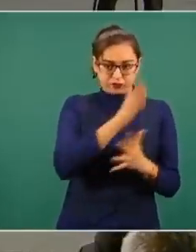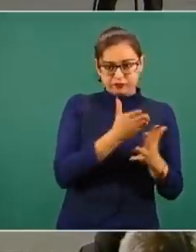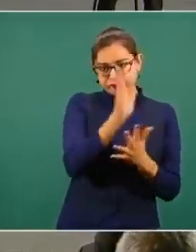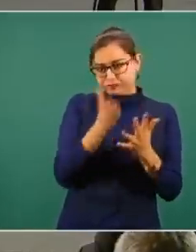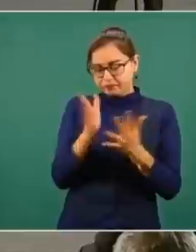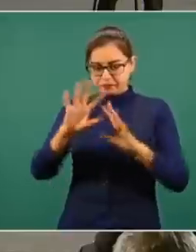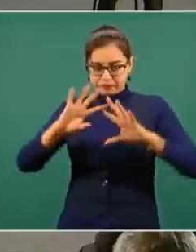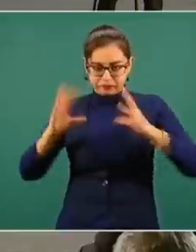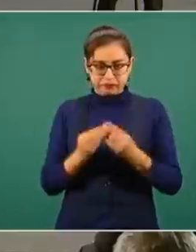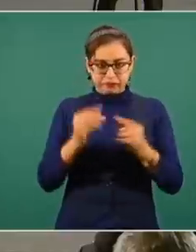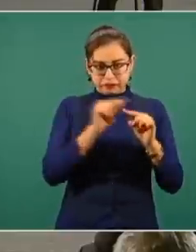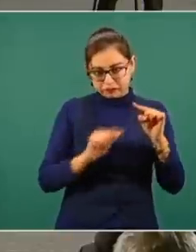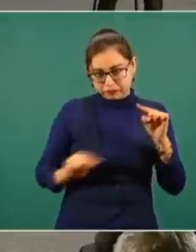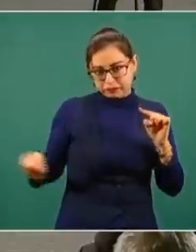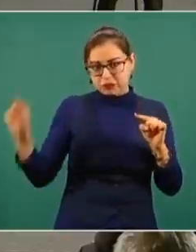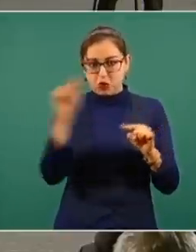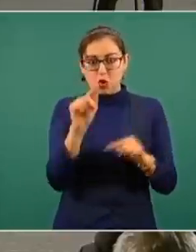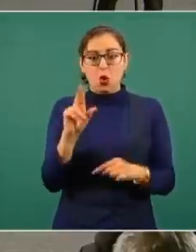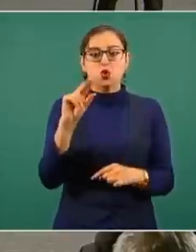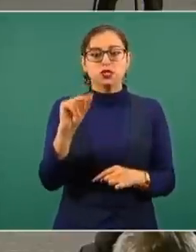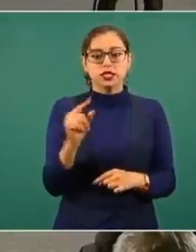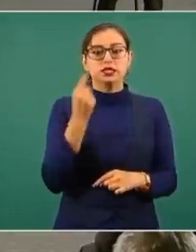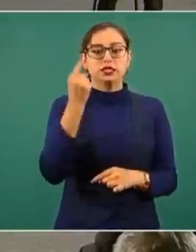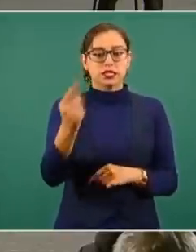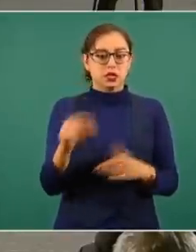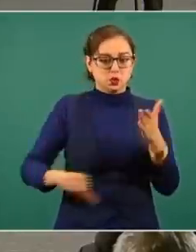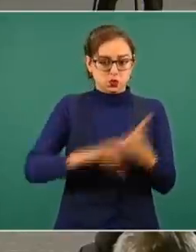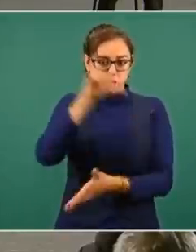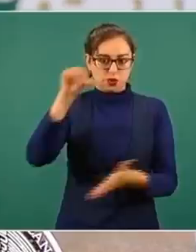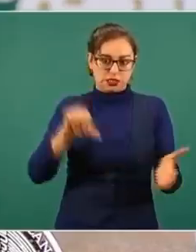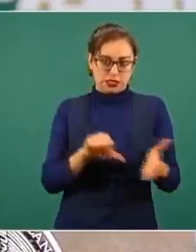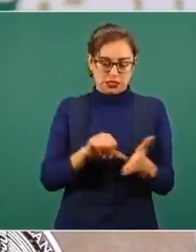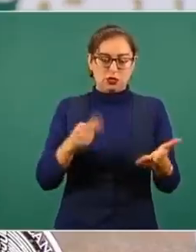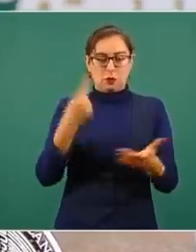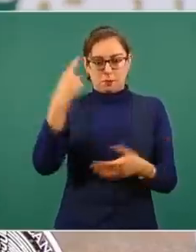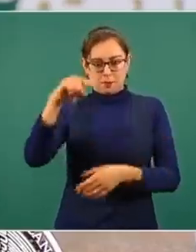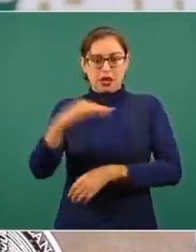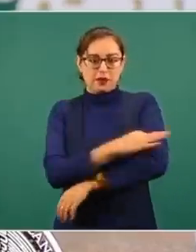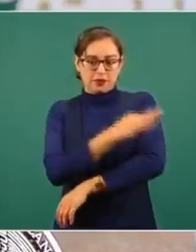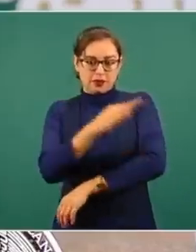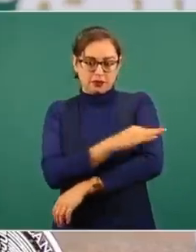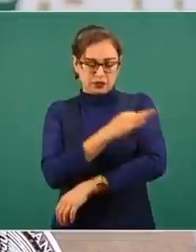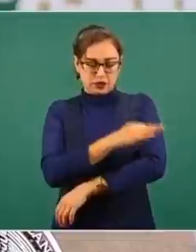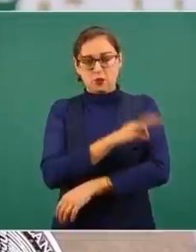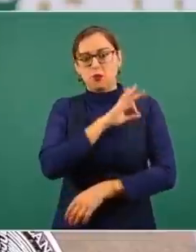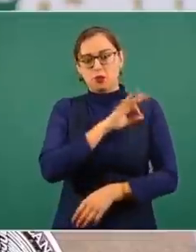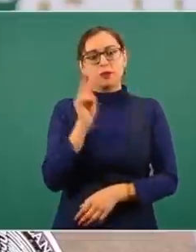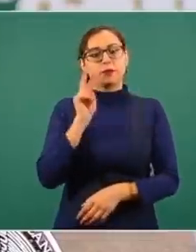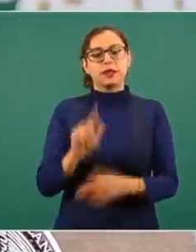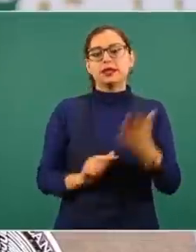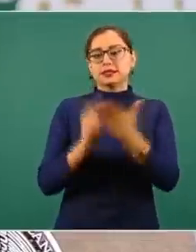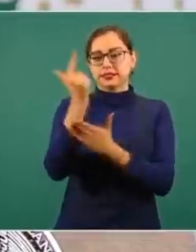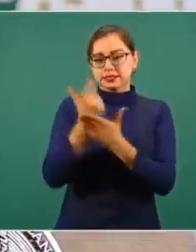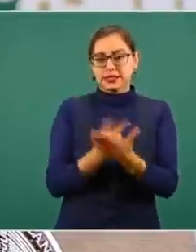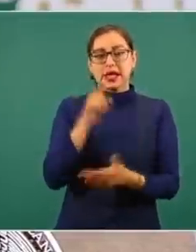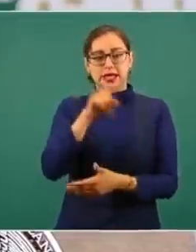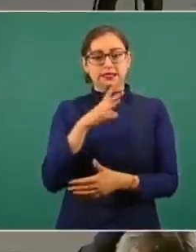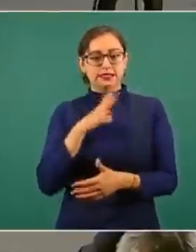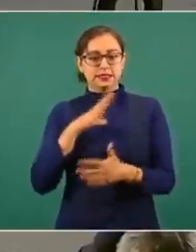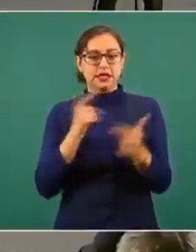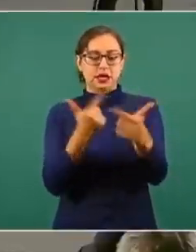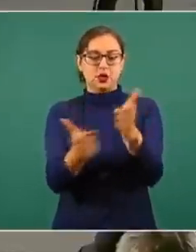aquí son los lugares donde están establecidos esos centros de vacunación, donde están las brigadas Correcaminos.